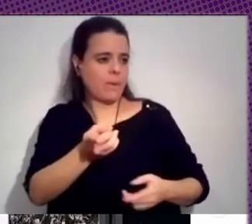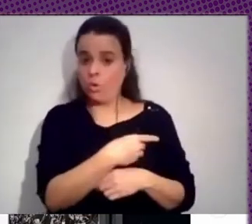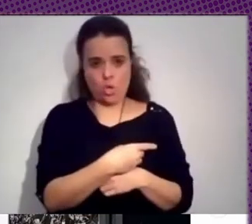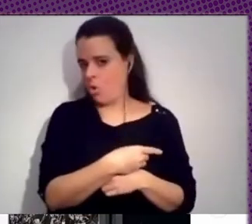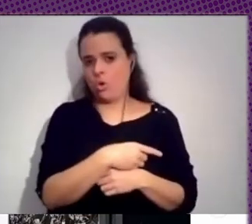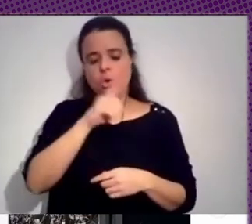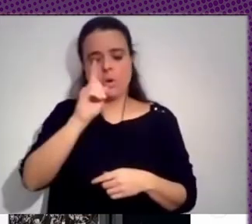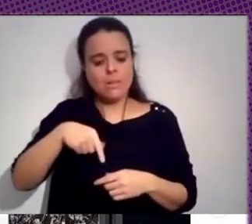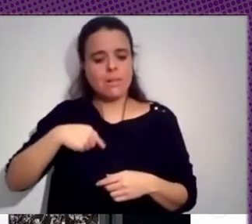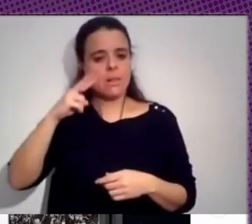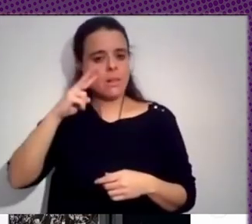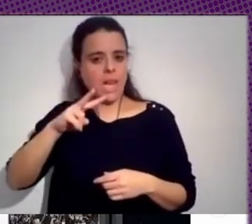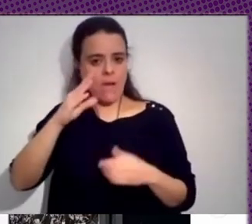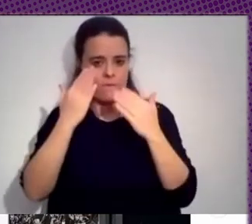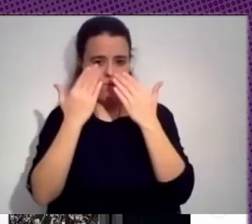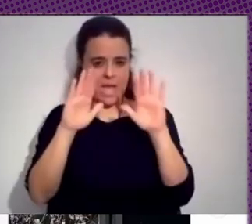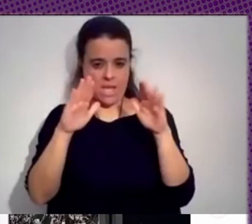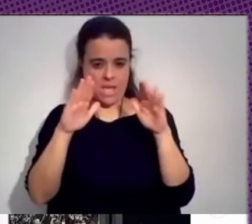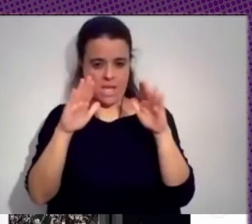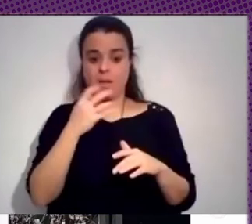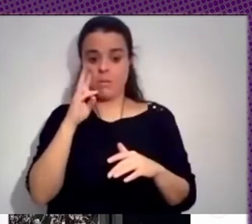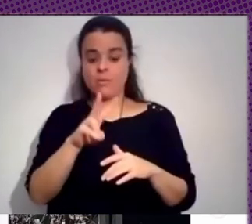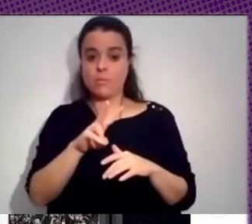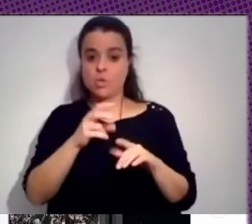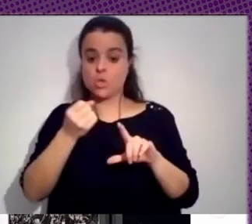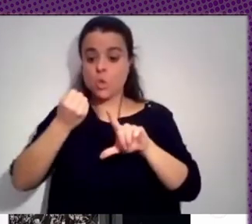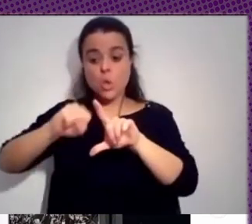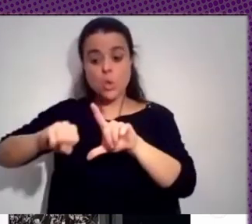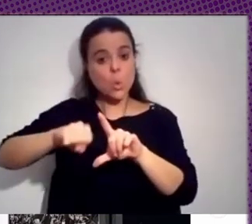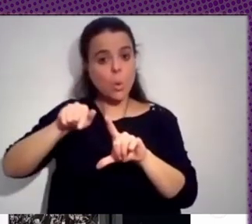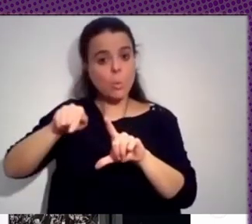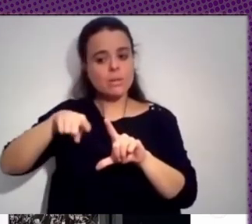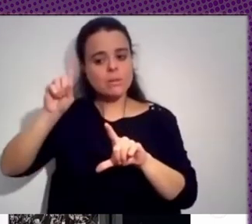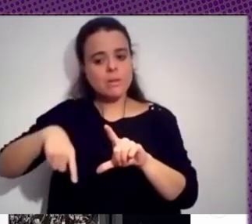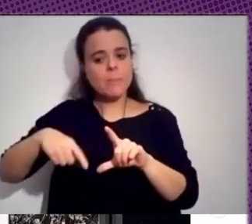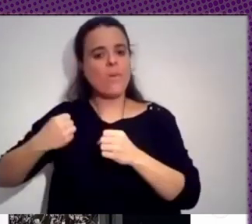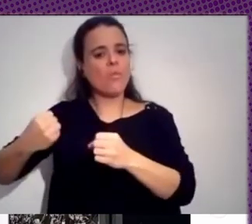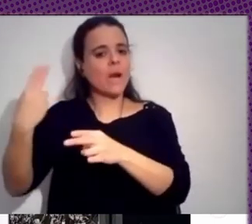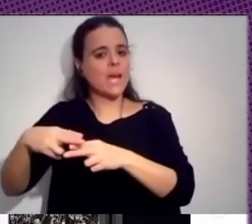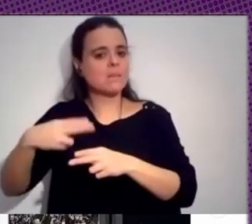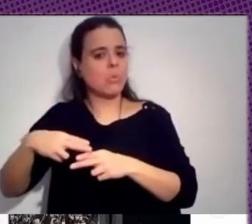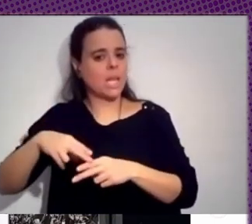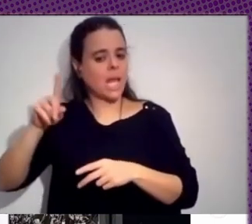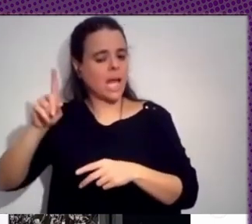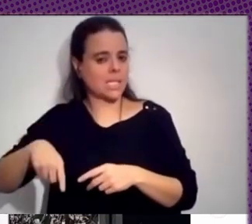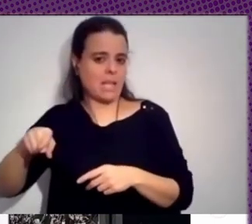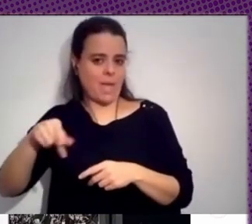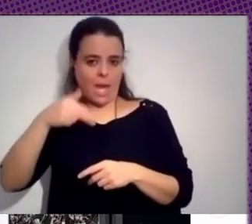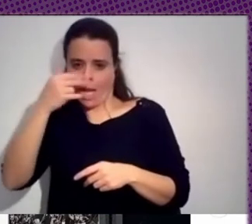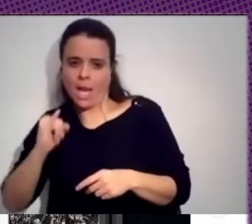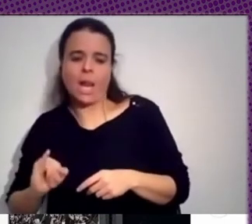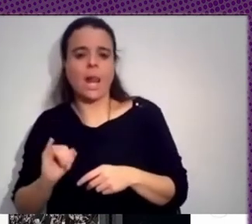observamos Facebook y vemos como en YouTube también hay otras fuerzas políticas que se posicionan y que están desmintiendo